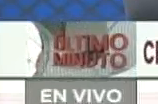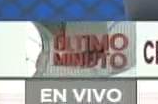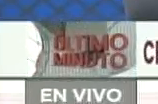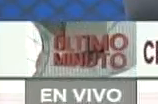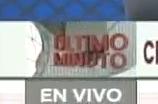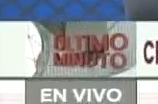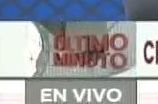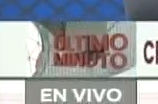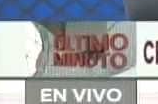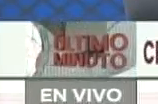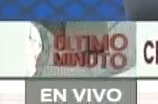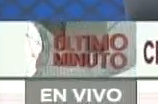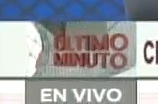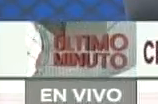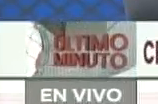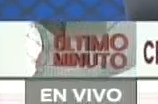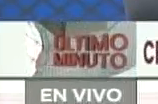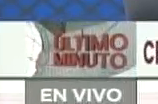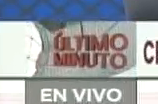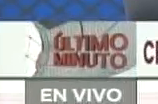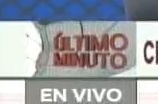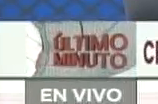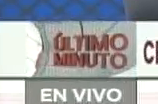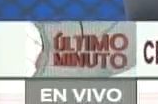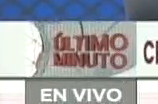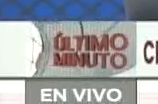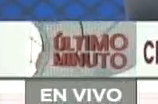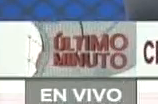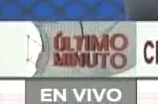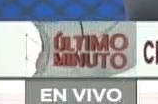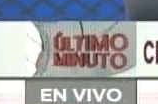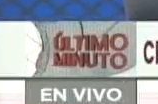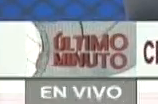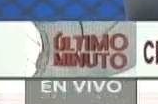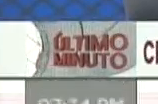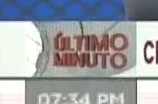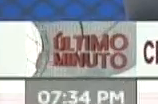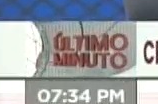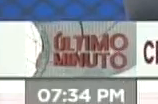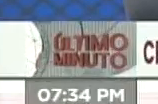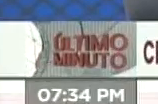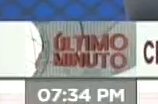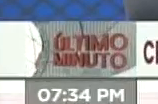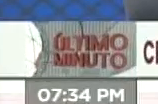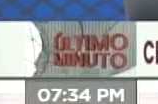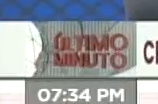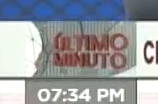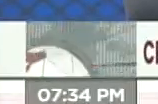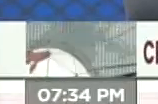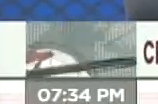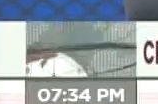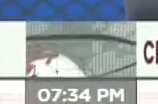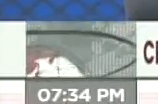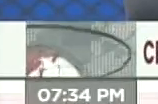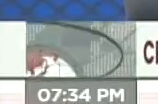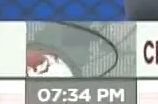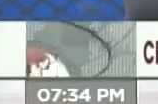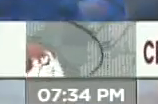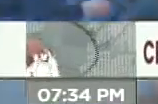está en primer lugar en ciencia tecnología e innovación mis felicitaciones a ustedes